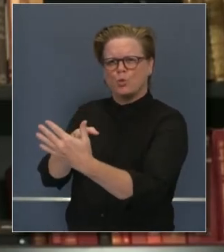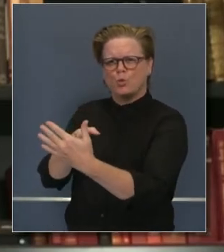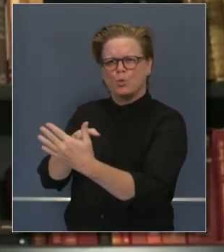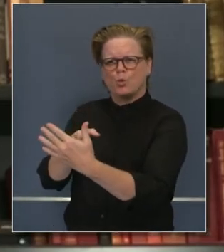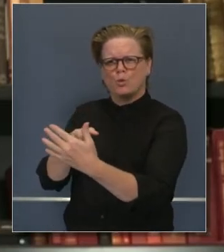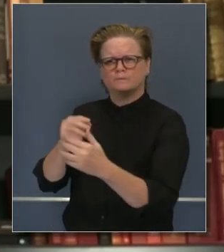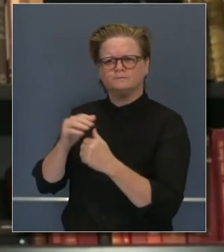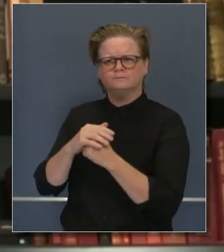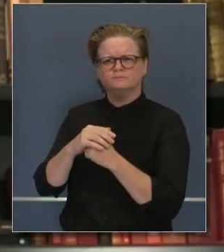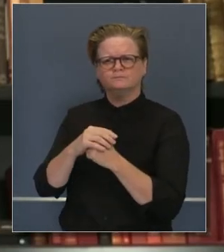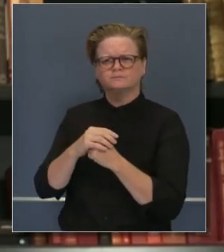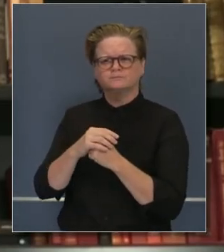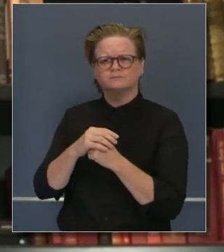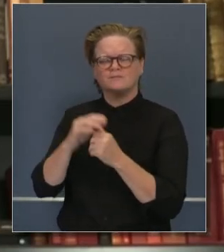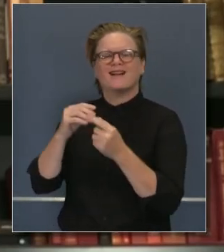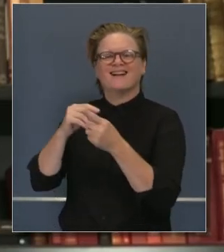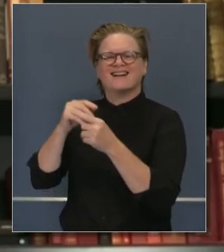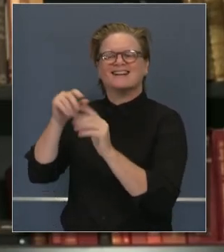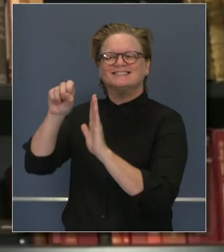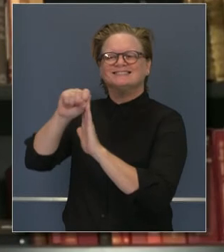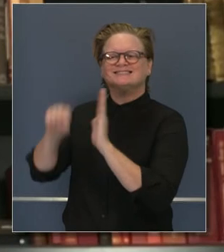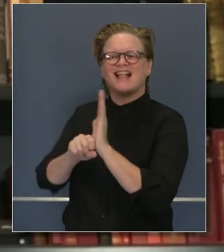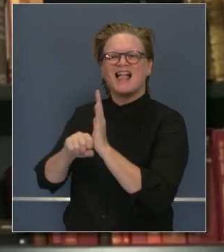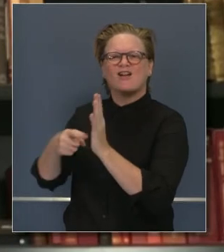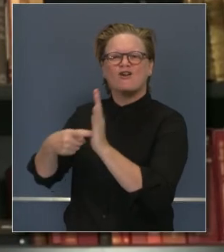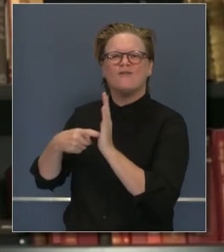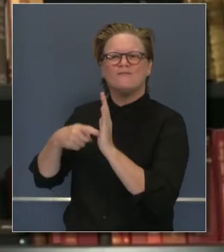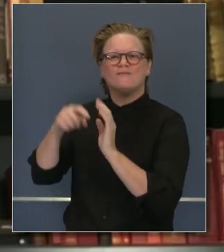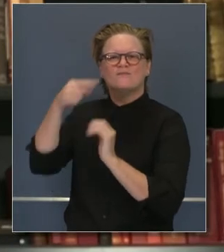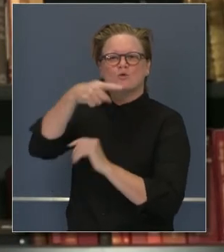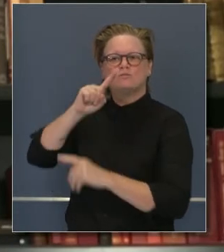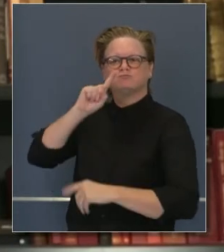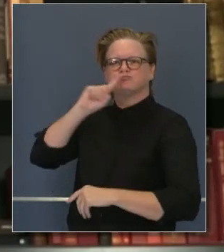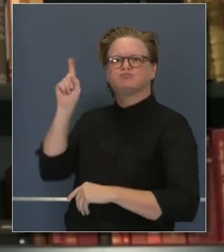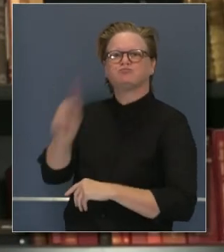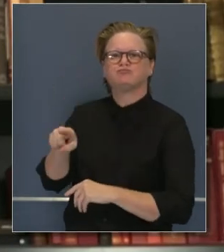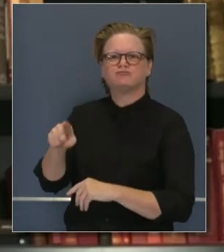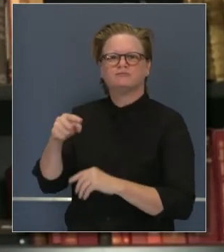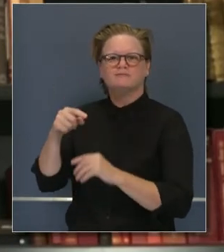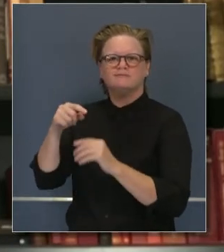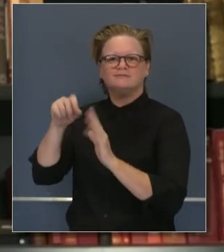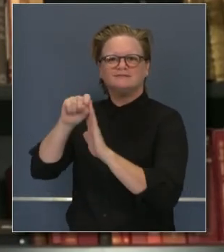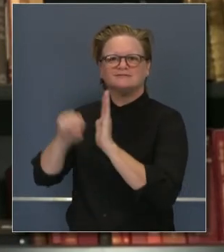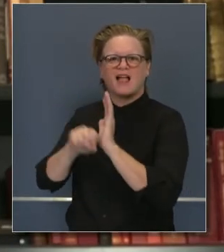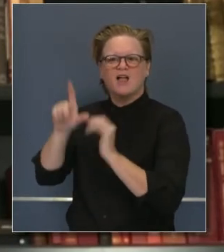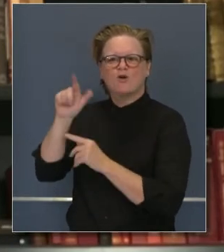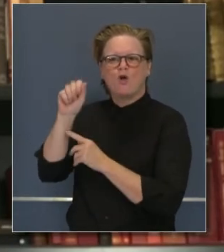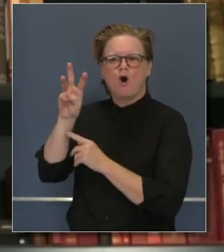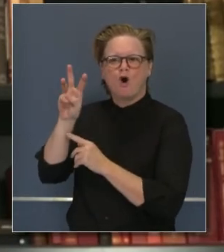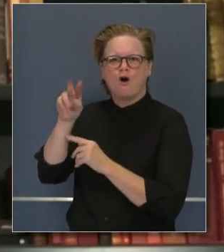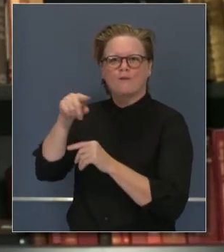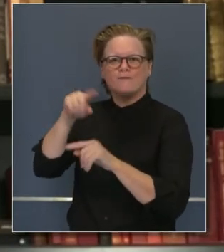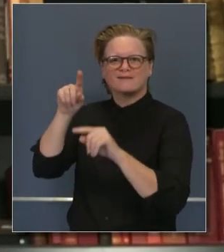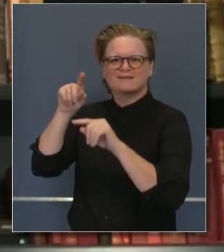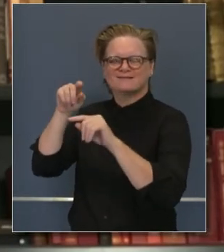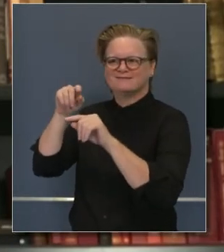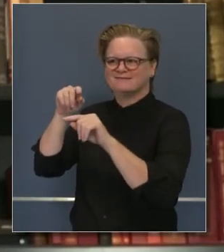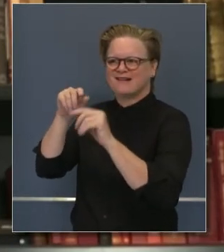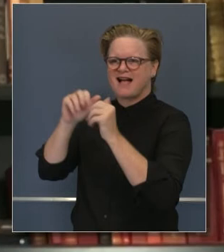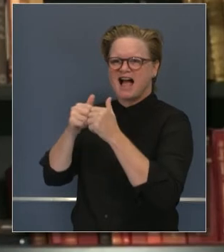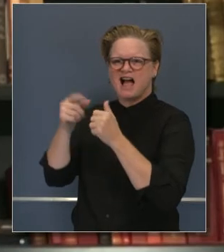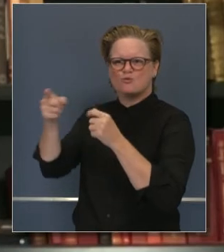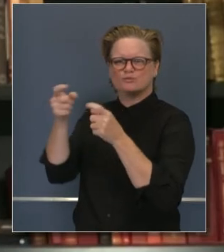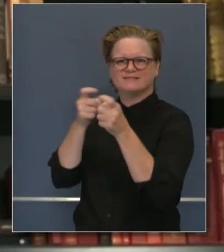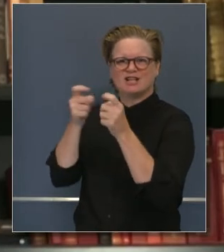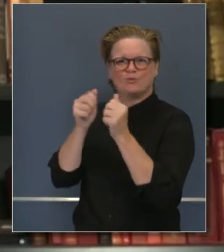estatal con sus leyes ejecutivas. ¿Me puede decir que si eso le afecta al lidiar con la pandemia